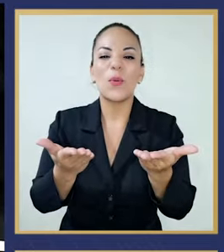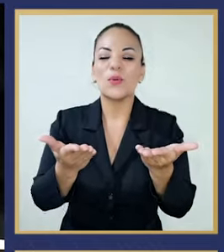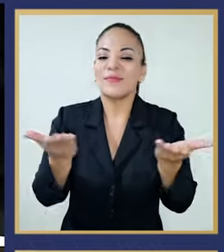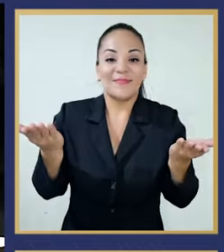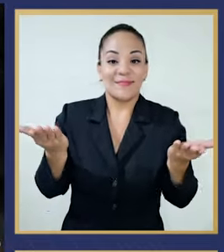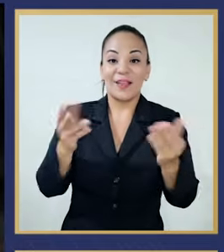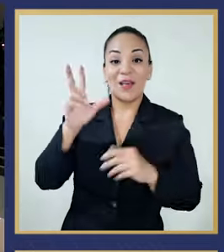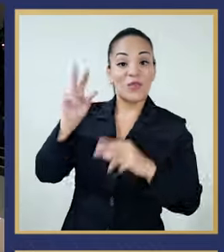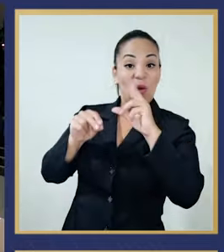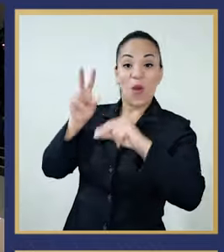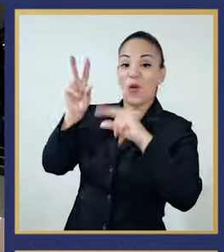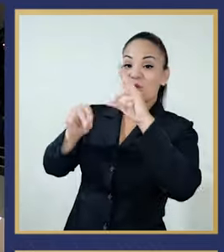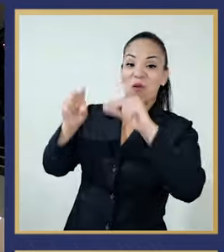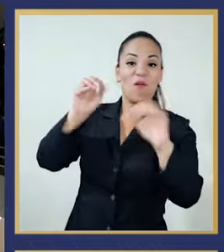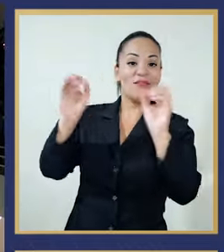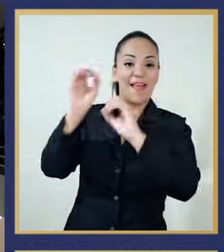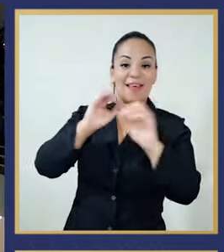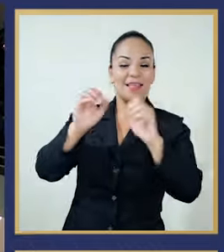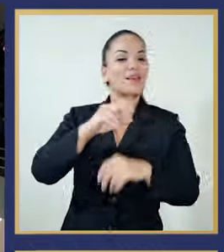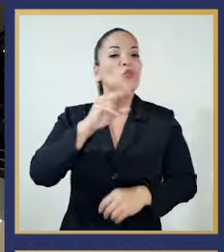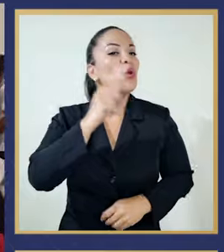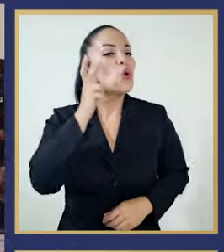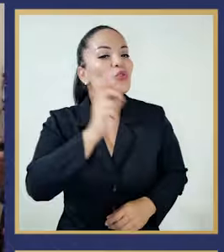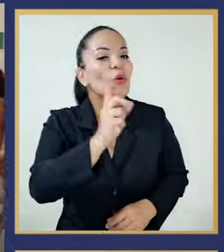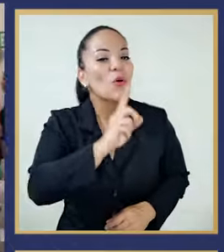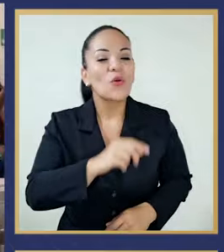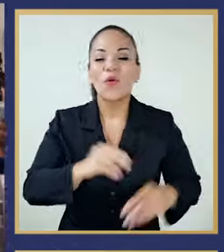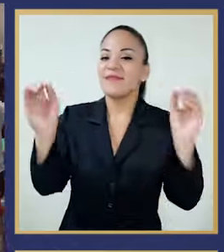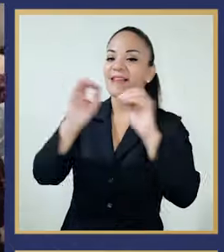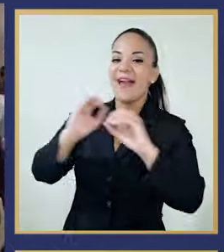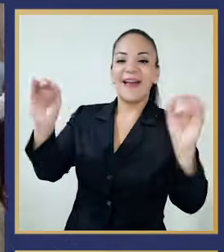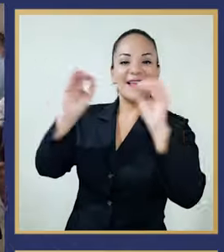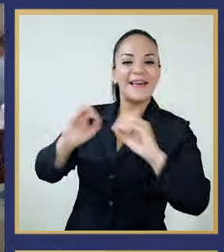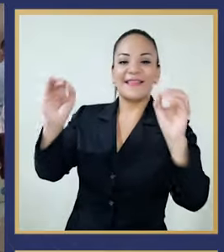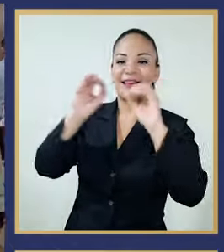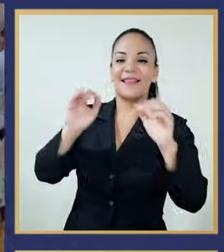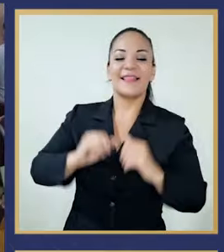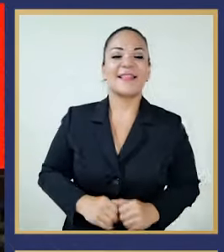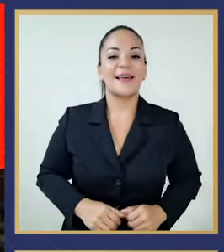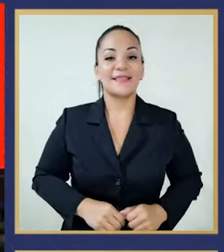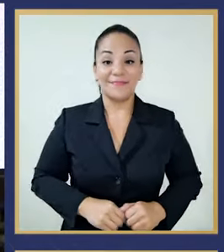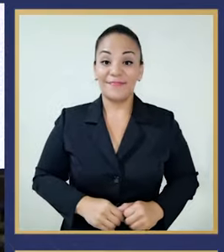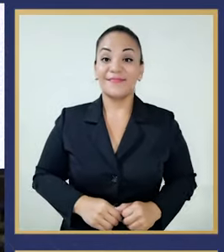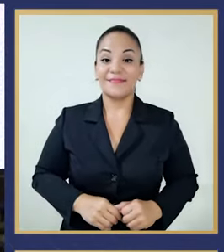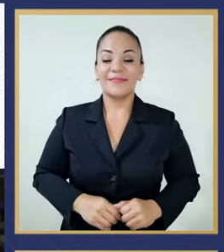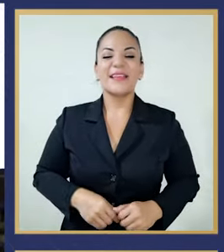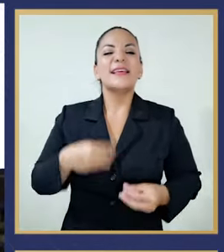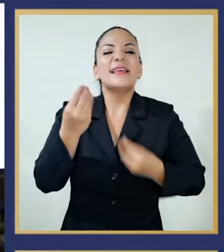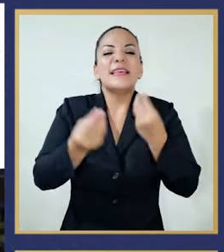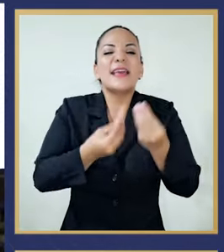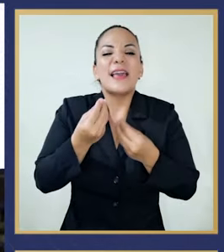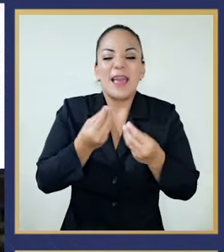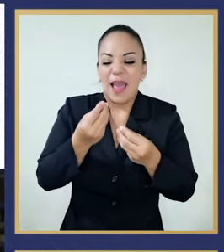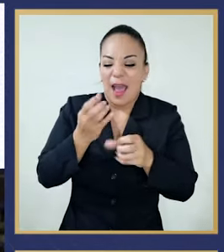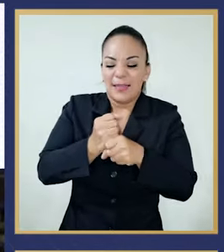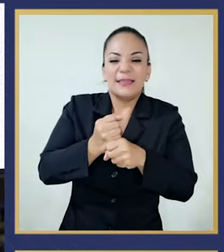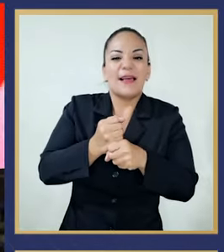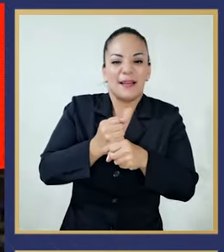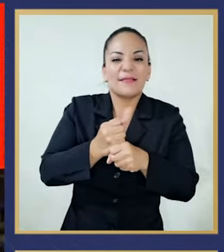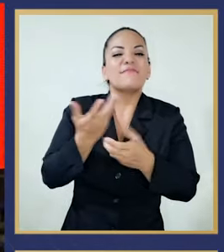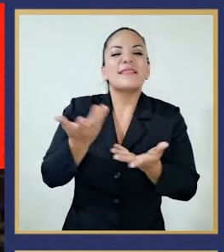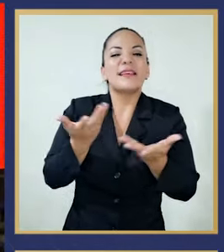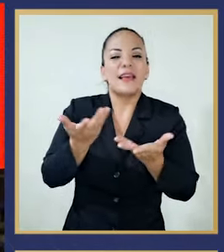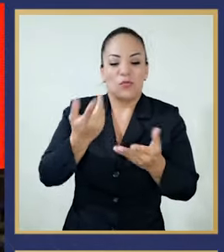algo? A nadie. No los oigo. A nadie. Lo que había que hacer